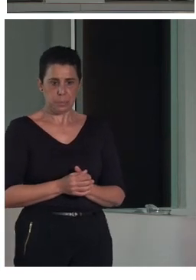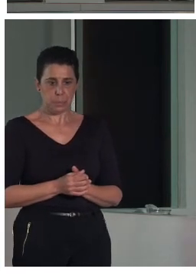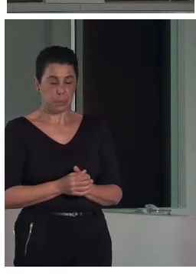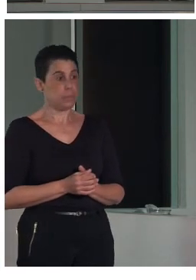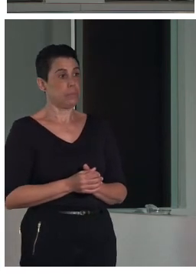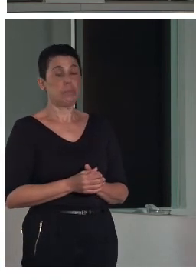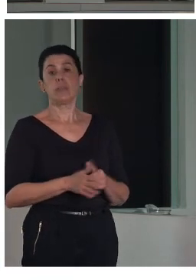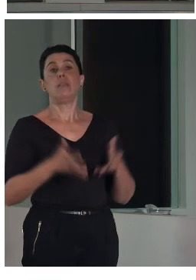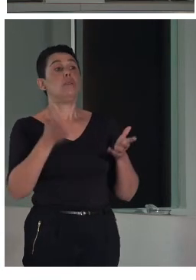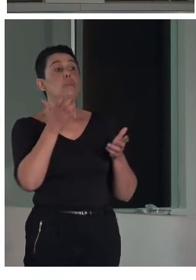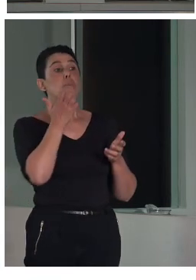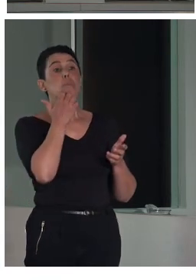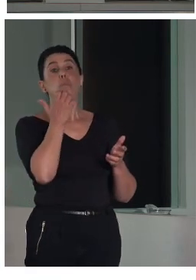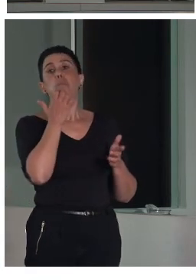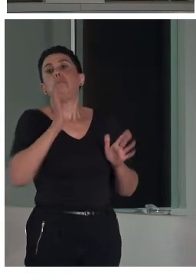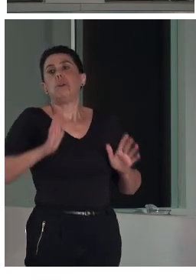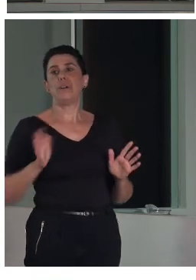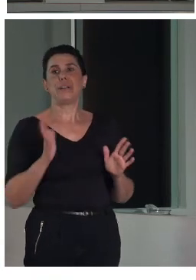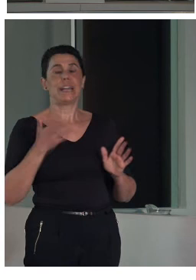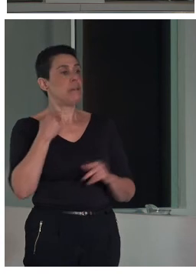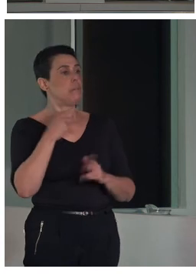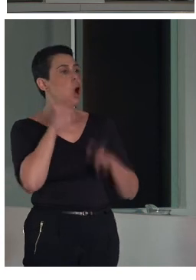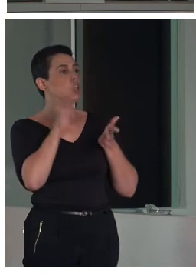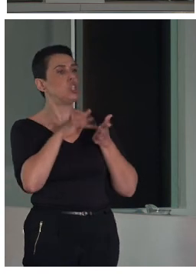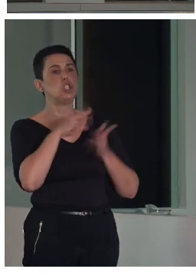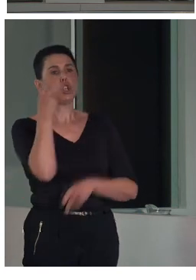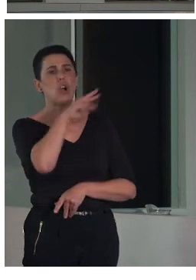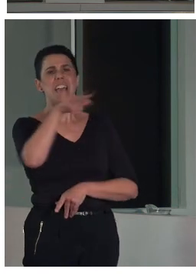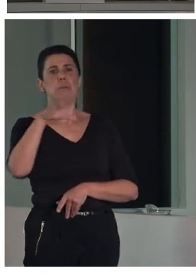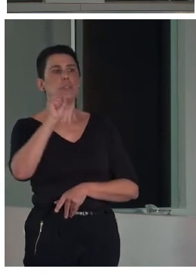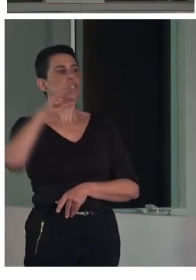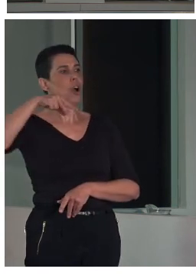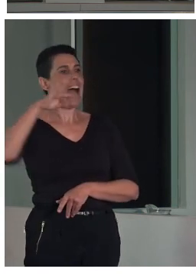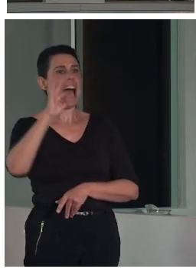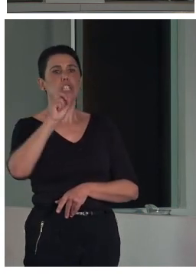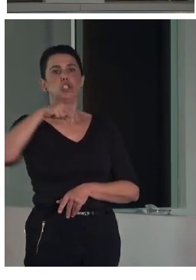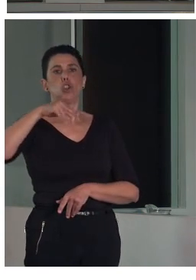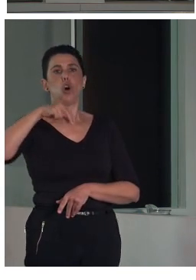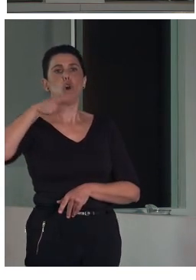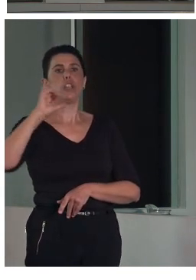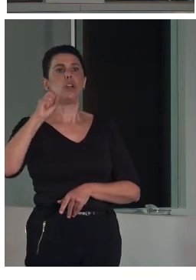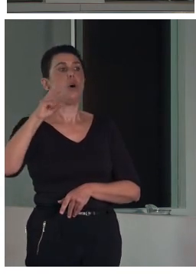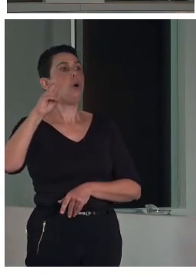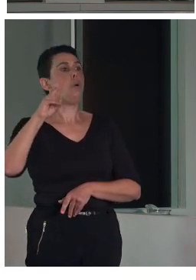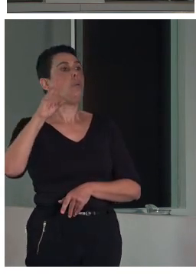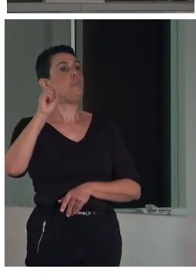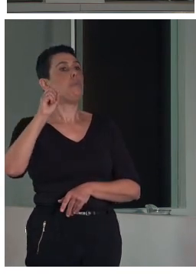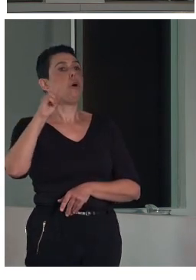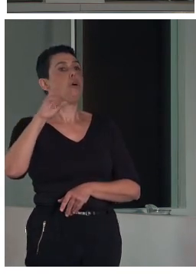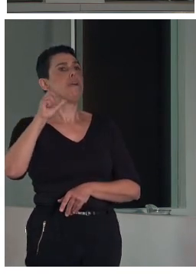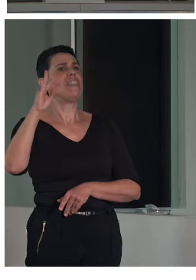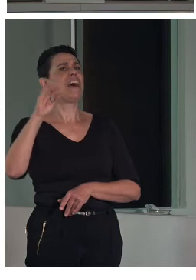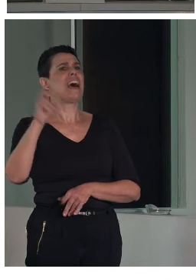Fijaos en el caso de la exposición de Antonio Povedano. él hacía pintura abstracta. Entonces,